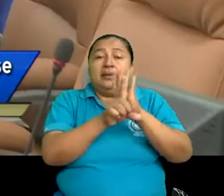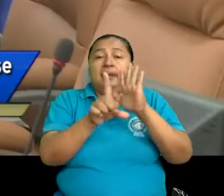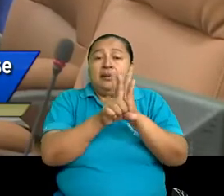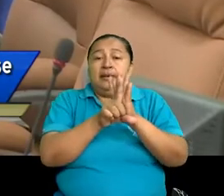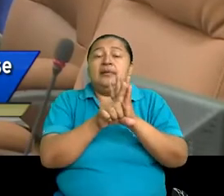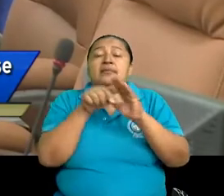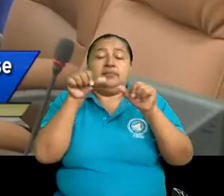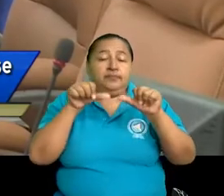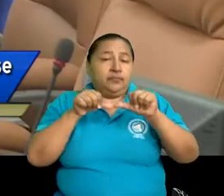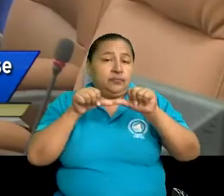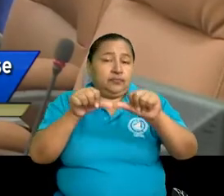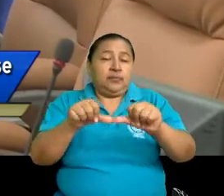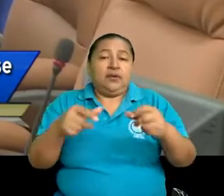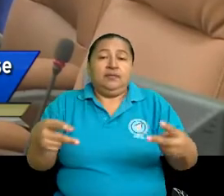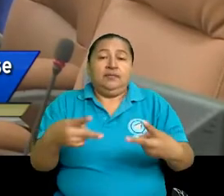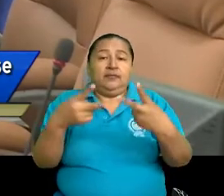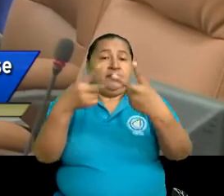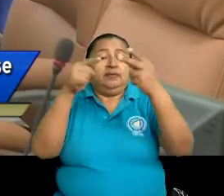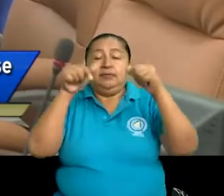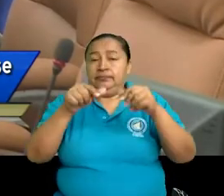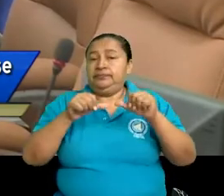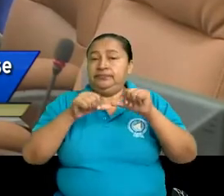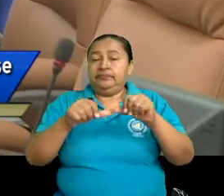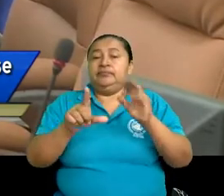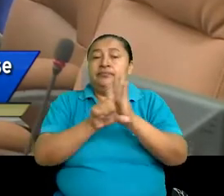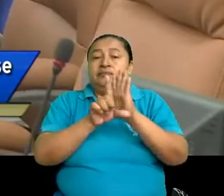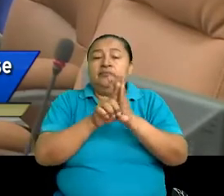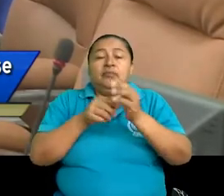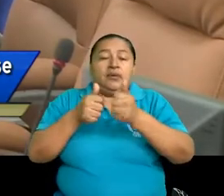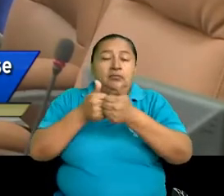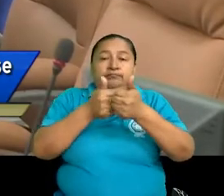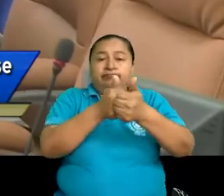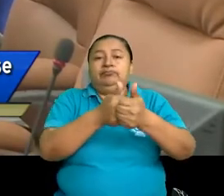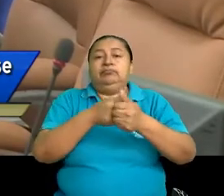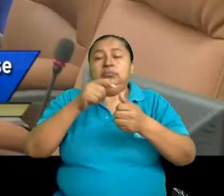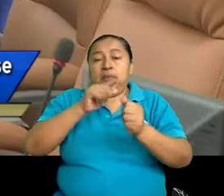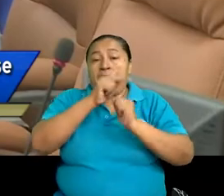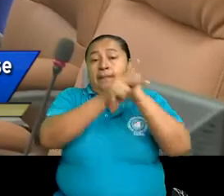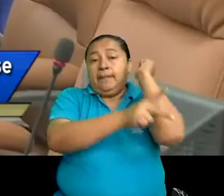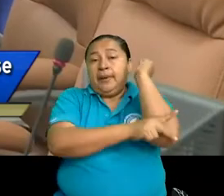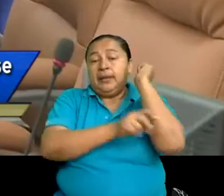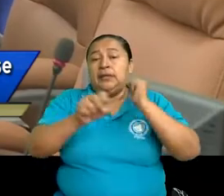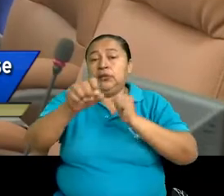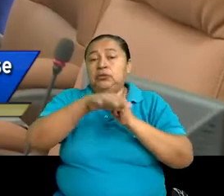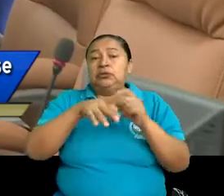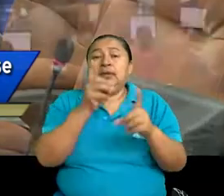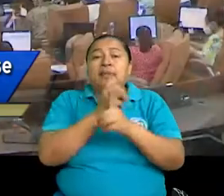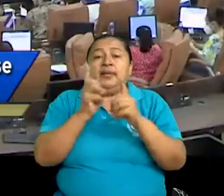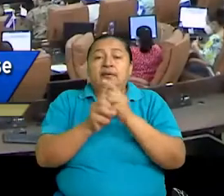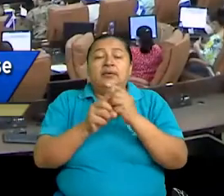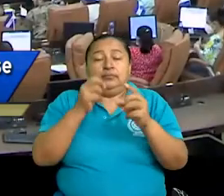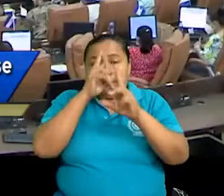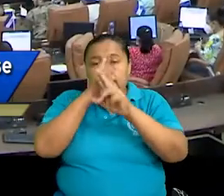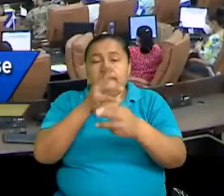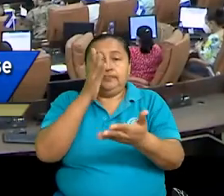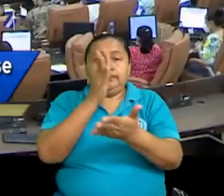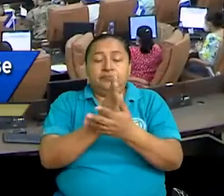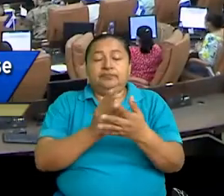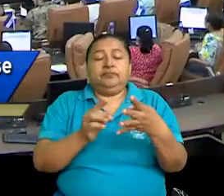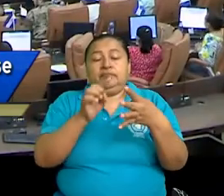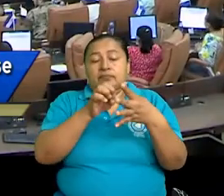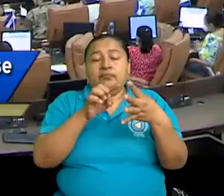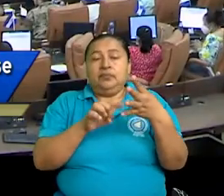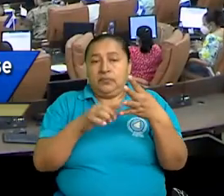están activas, que están vivas y que el Estado y la sociedad deben de seguir sus mandatos. Luego